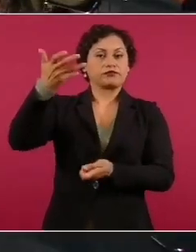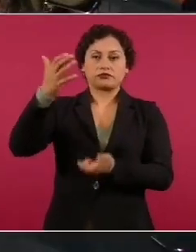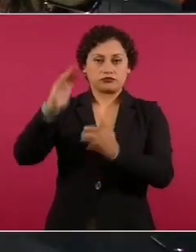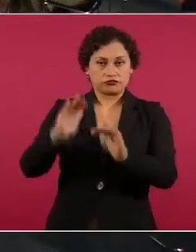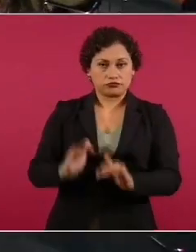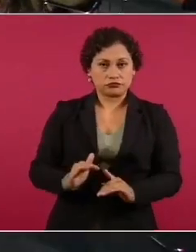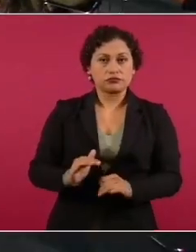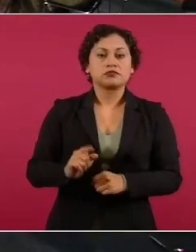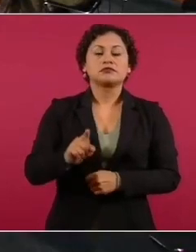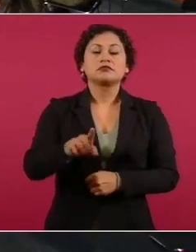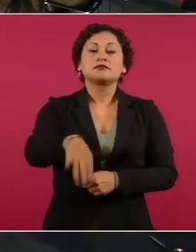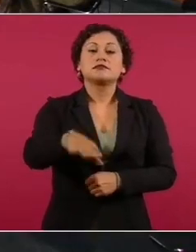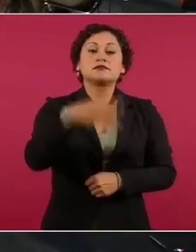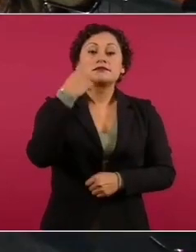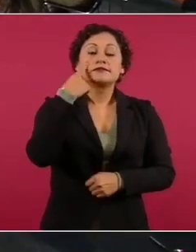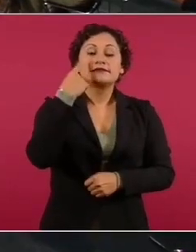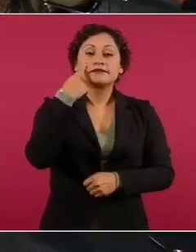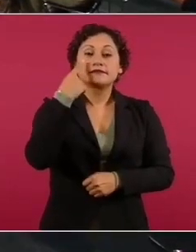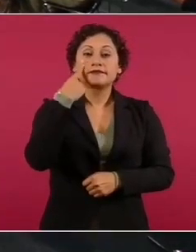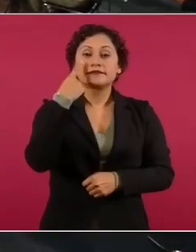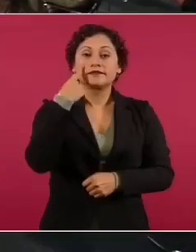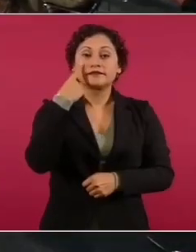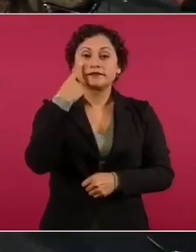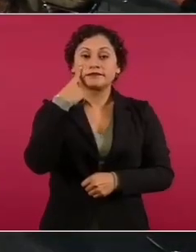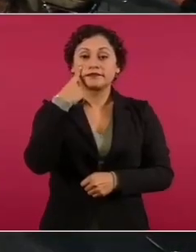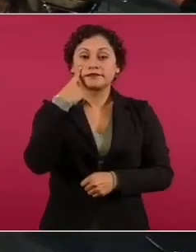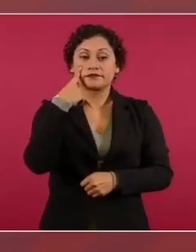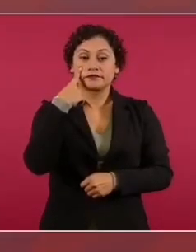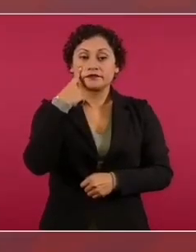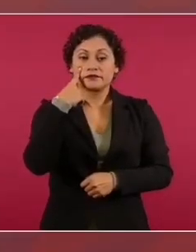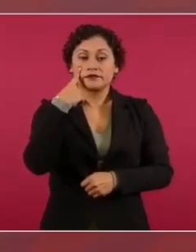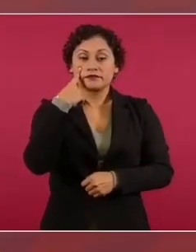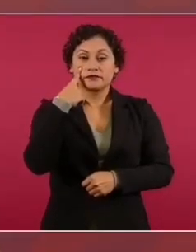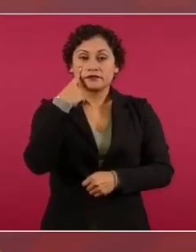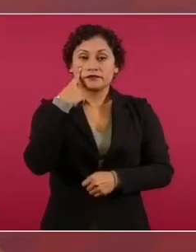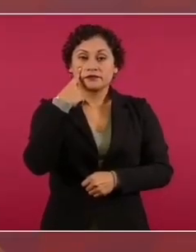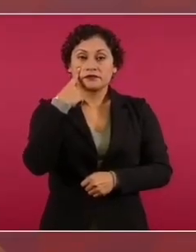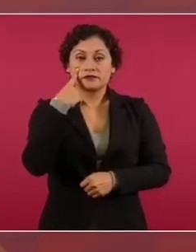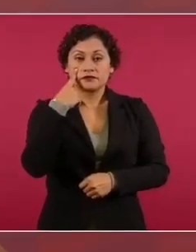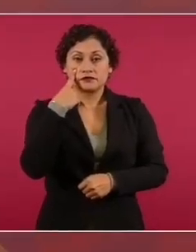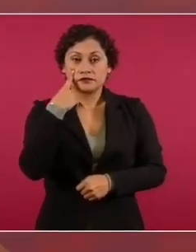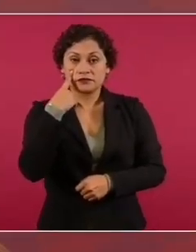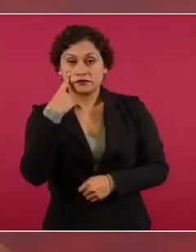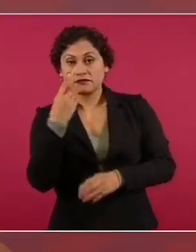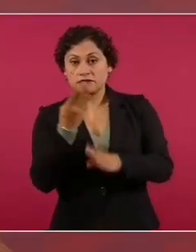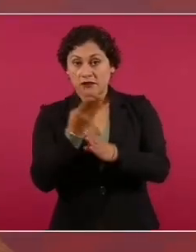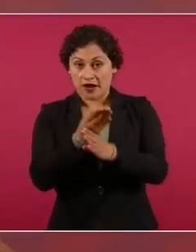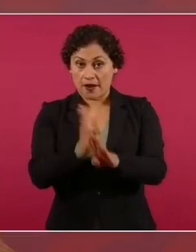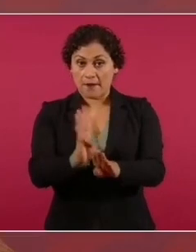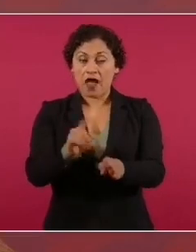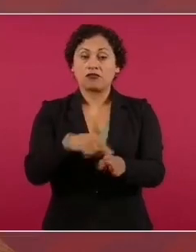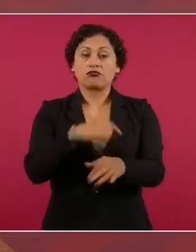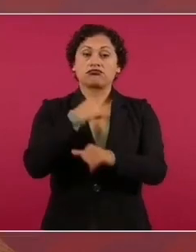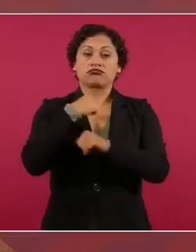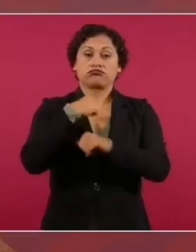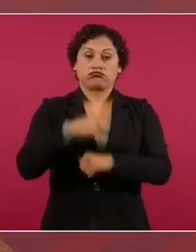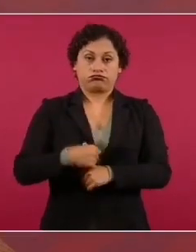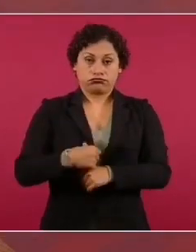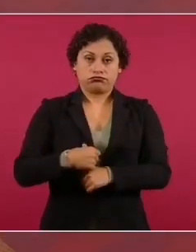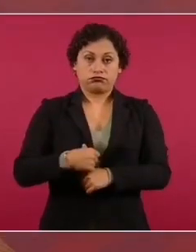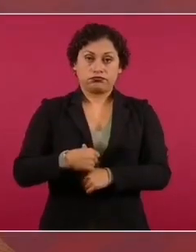La banca se hace cargo de eso, la banca se hace cargo. Además,